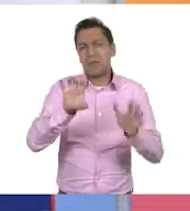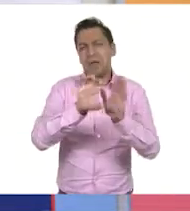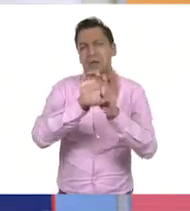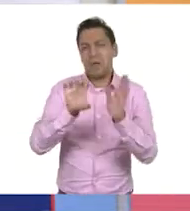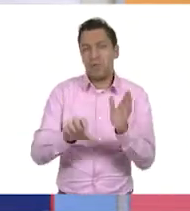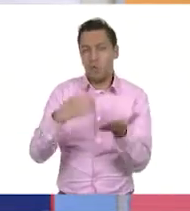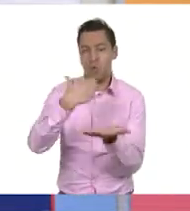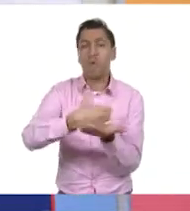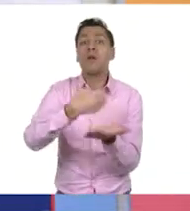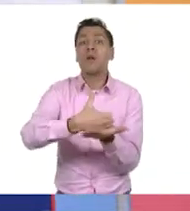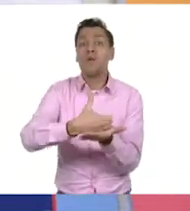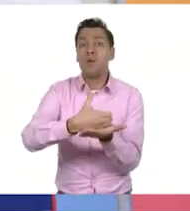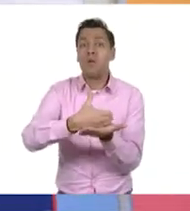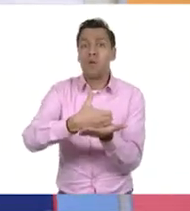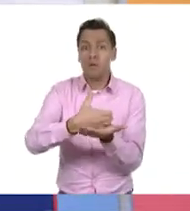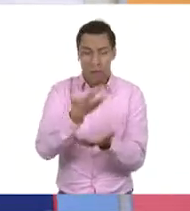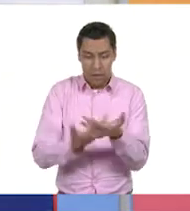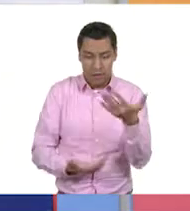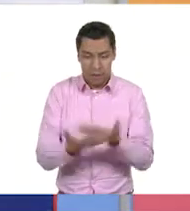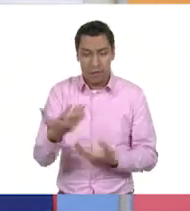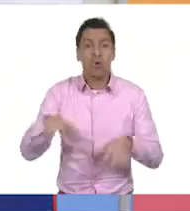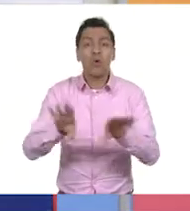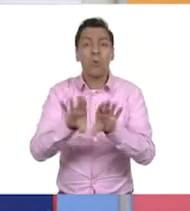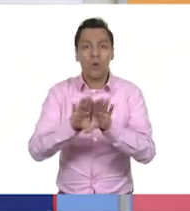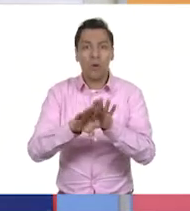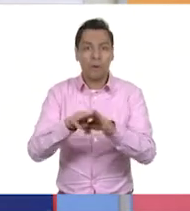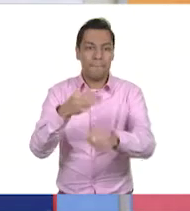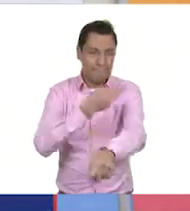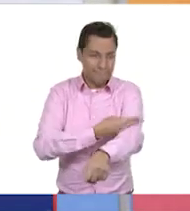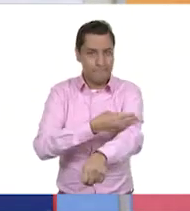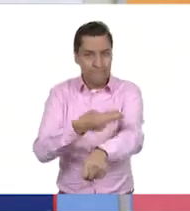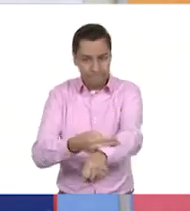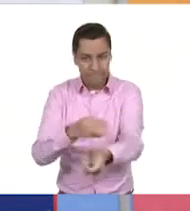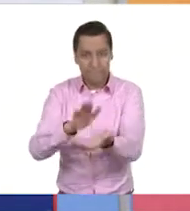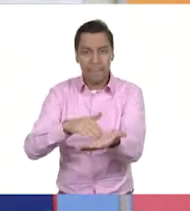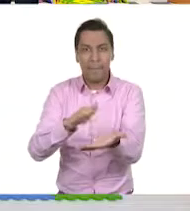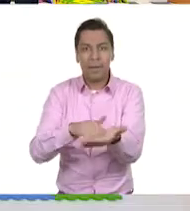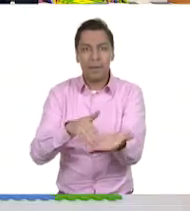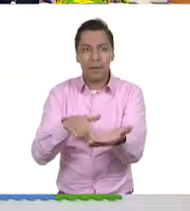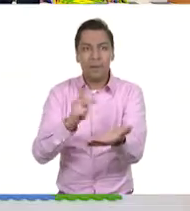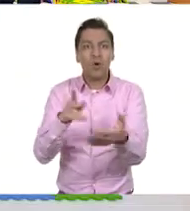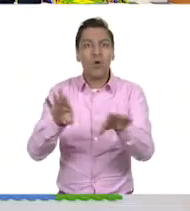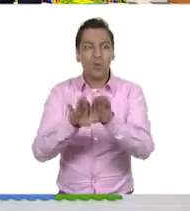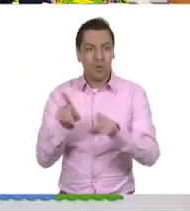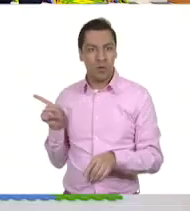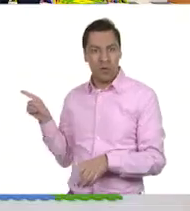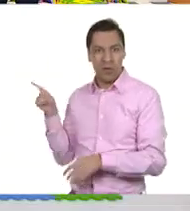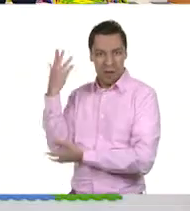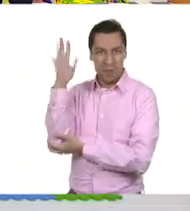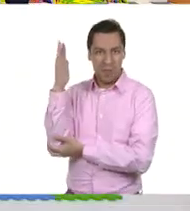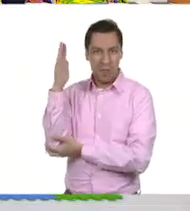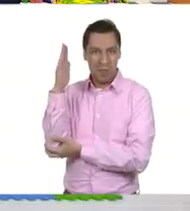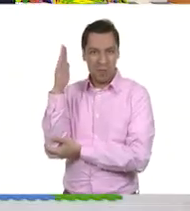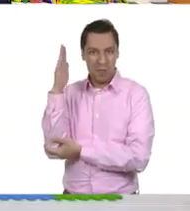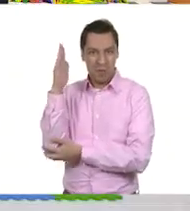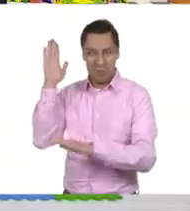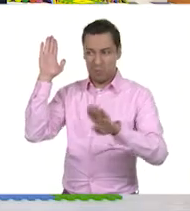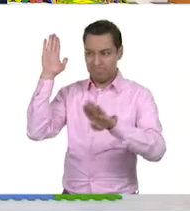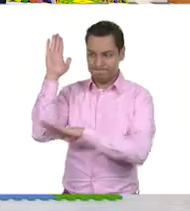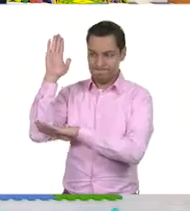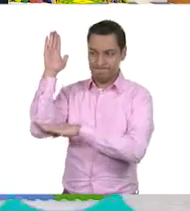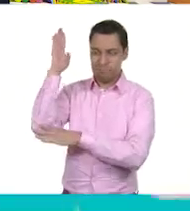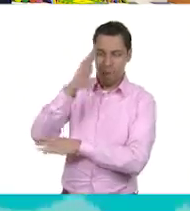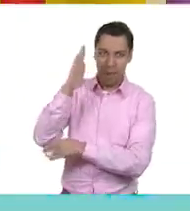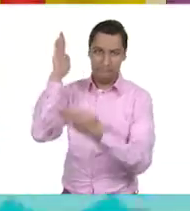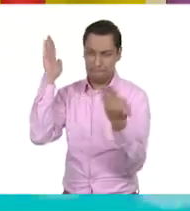cuaderno? Con madera, con papel. Cierto. Pero... Viene de los árboles. Y, ¿cómo haces la comida? Por ejemplo, ¿vas a comer pescado? ¿De dónde